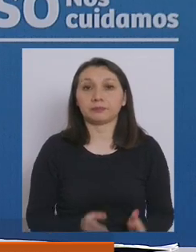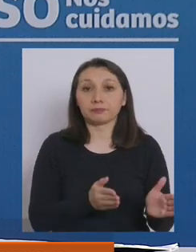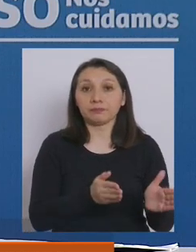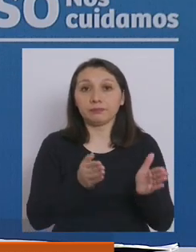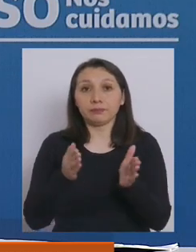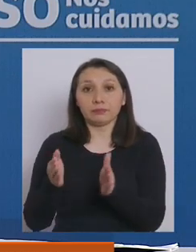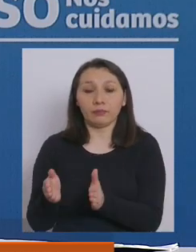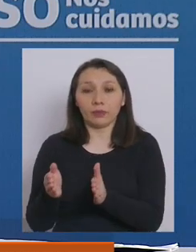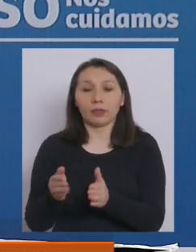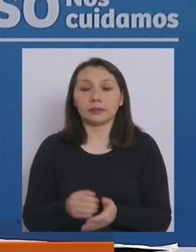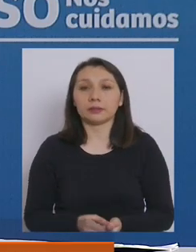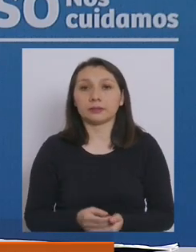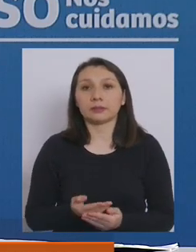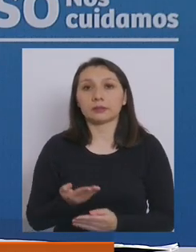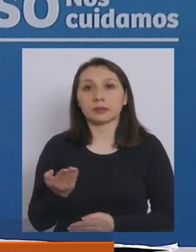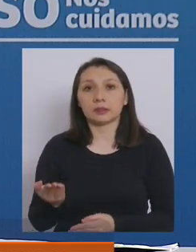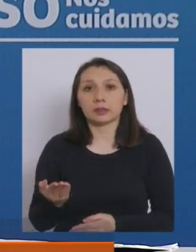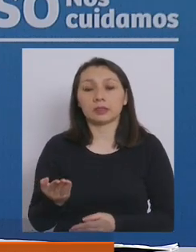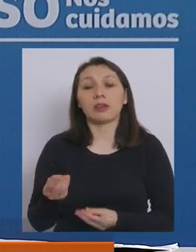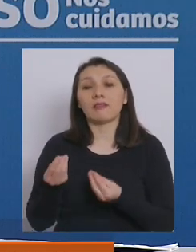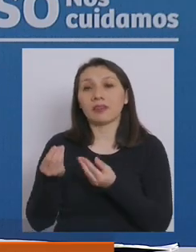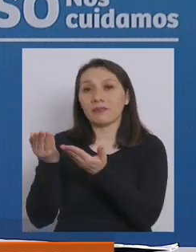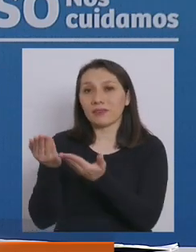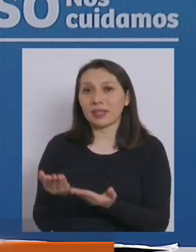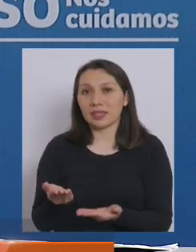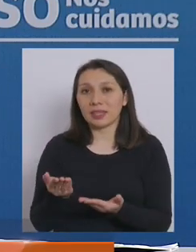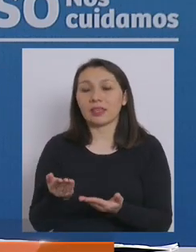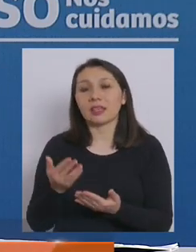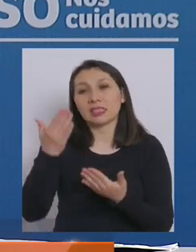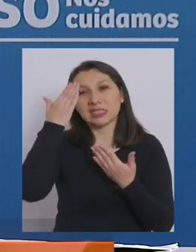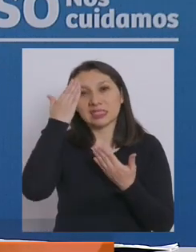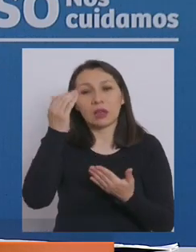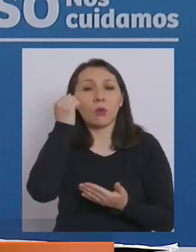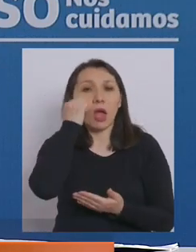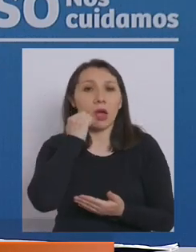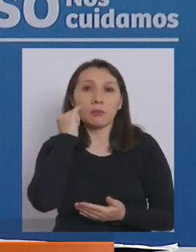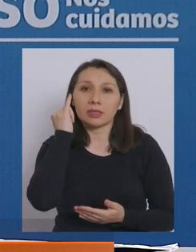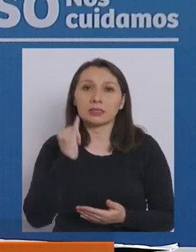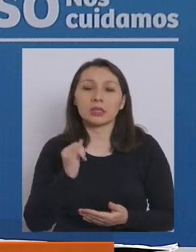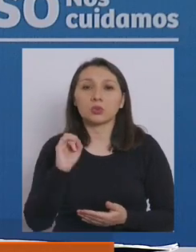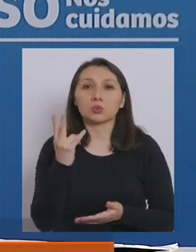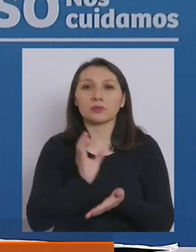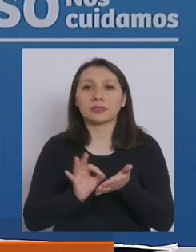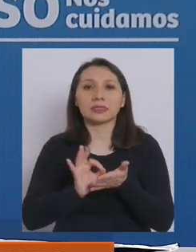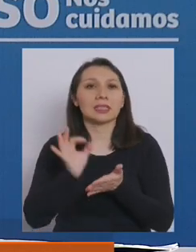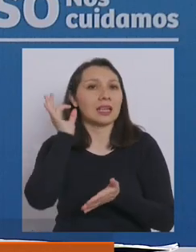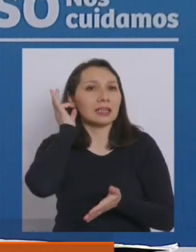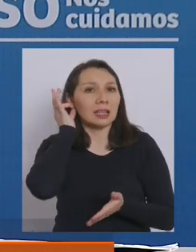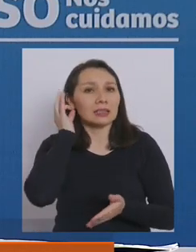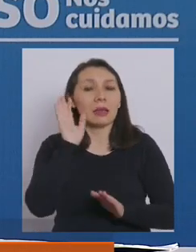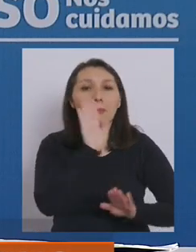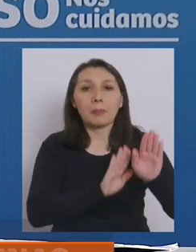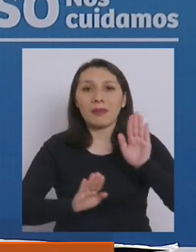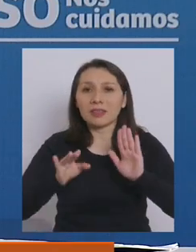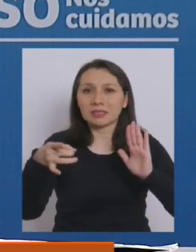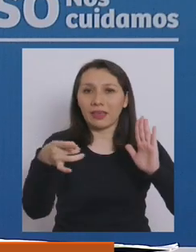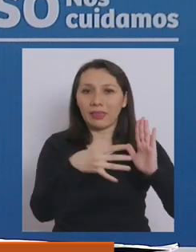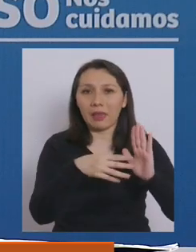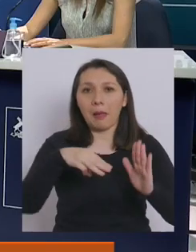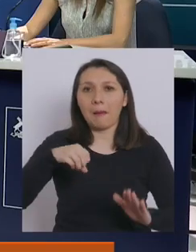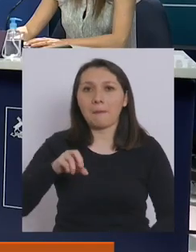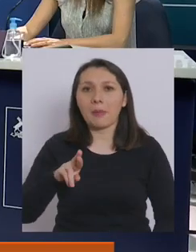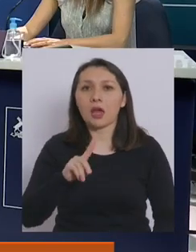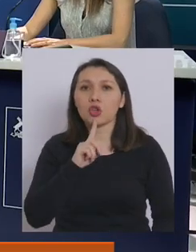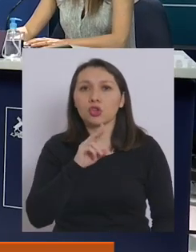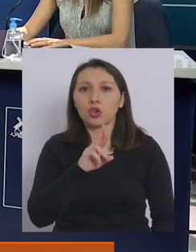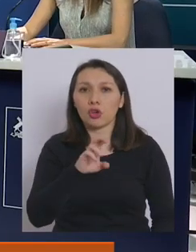continuación, le doy la bienvenida y un saludo cariñoso como siempre a la subsecretaria de Prevención del Delito, Katy